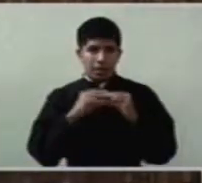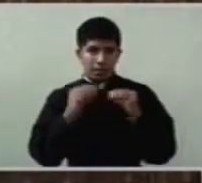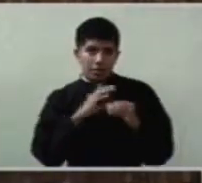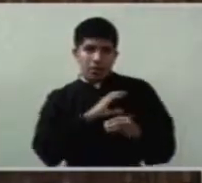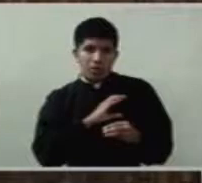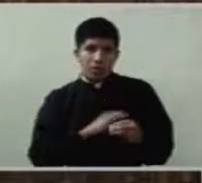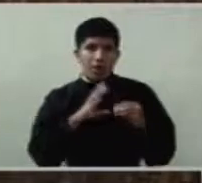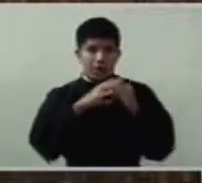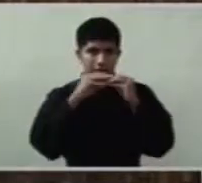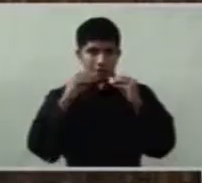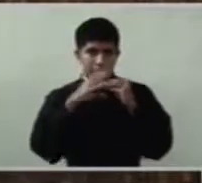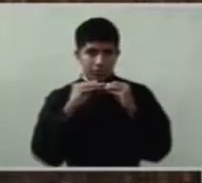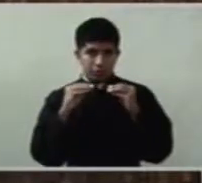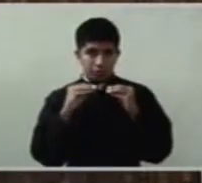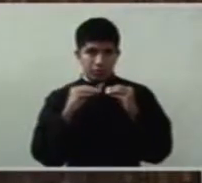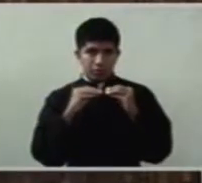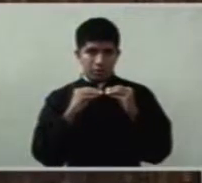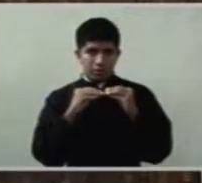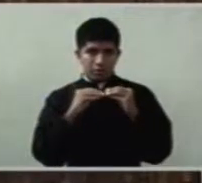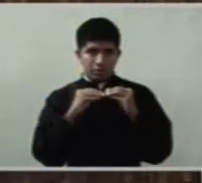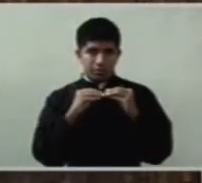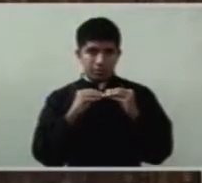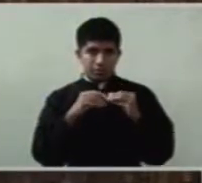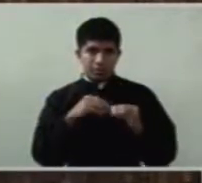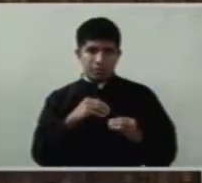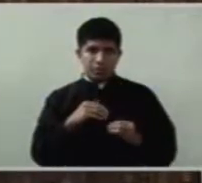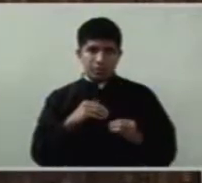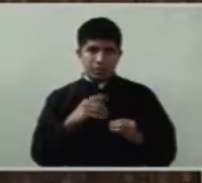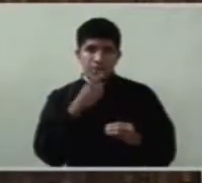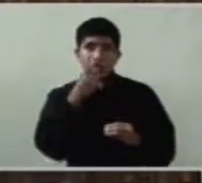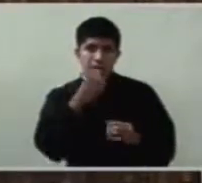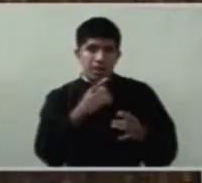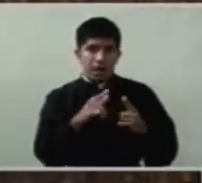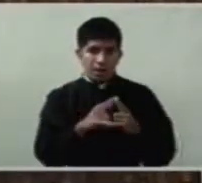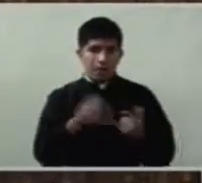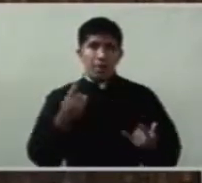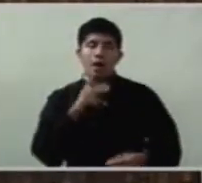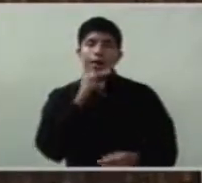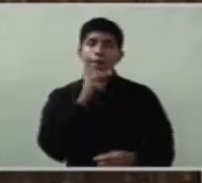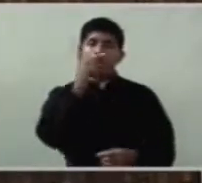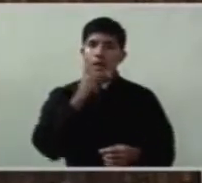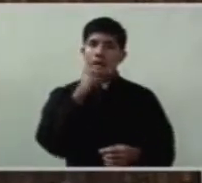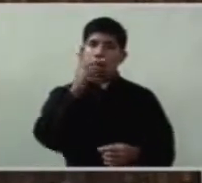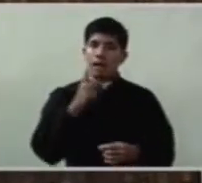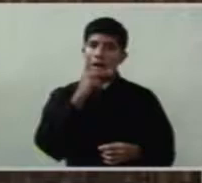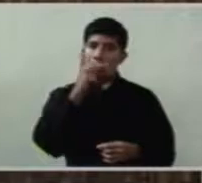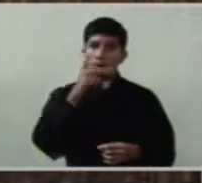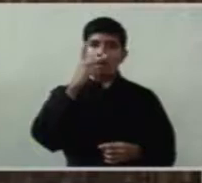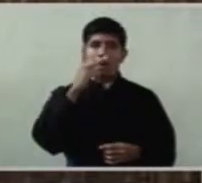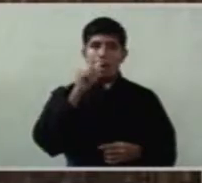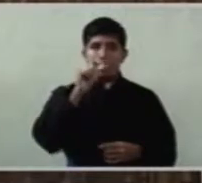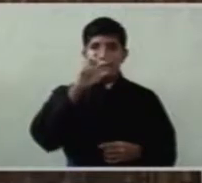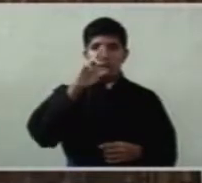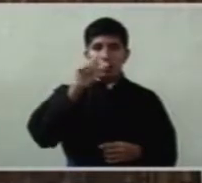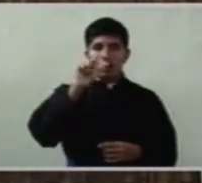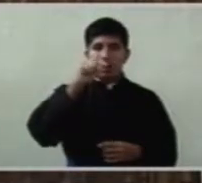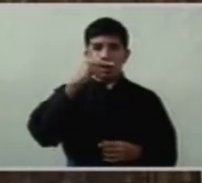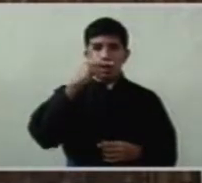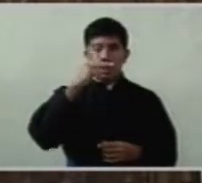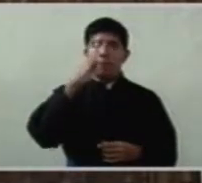tiene esta fruta, hará algunas parábolas. Hablará de la higuera